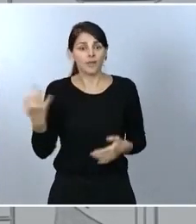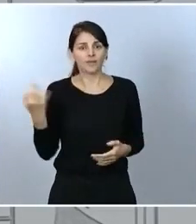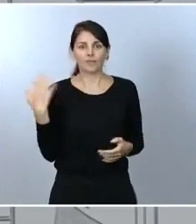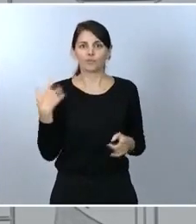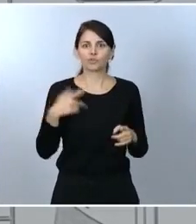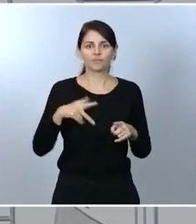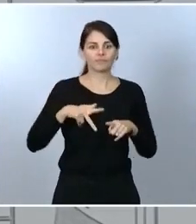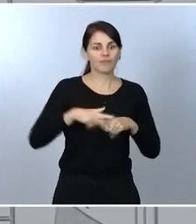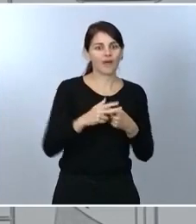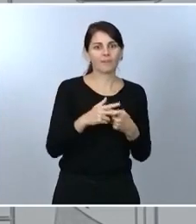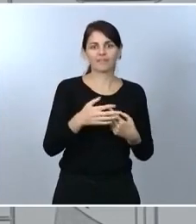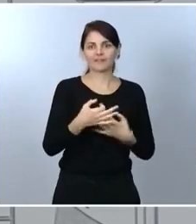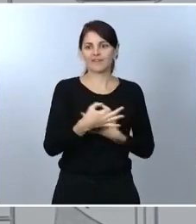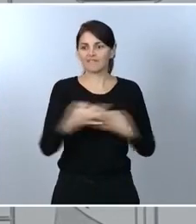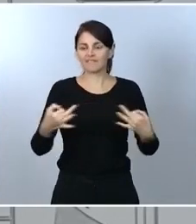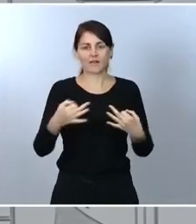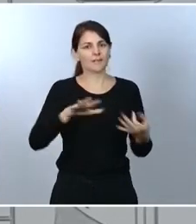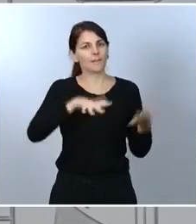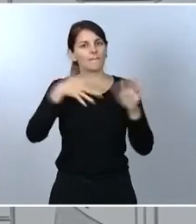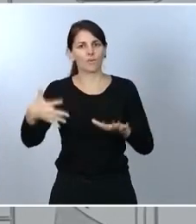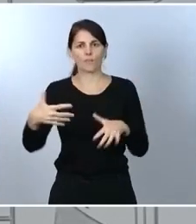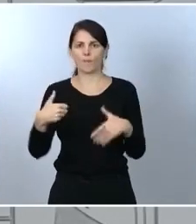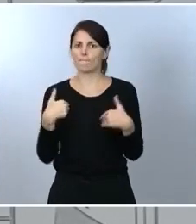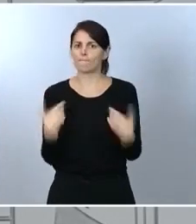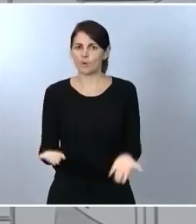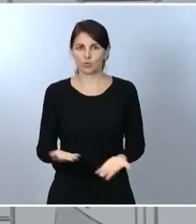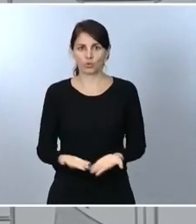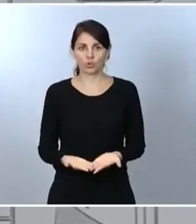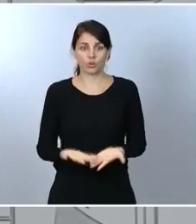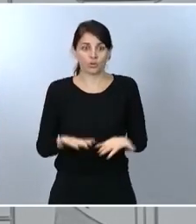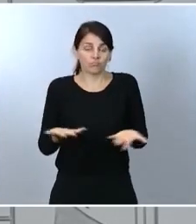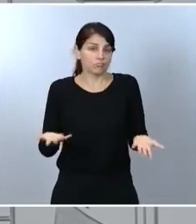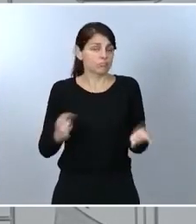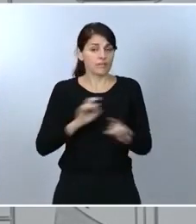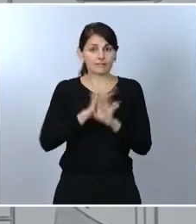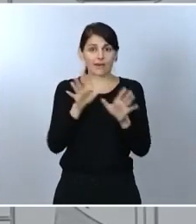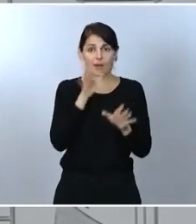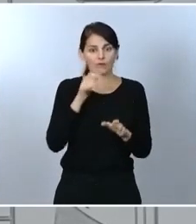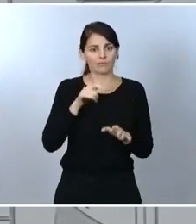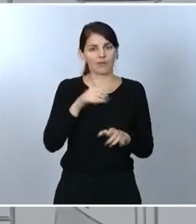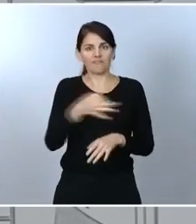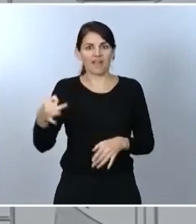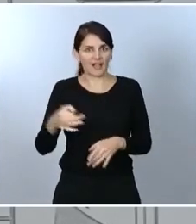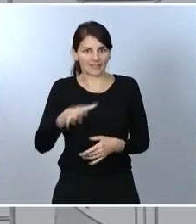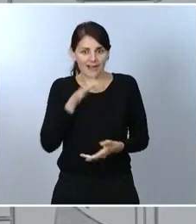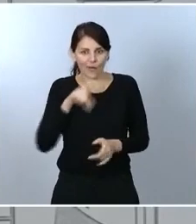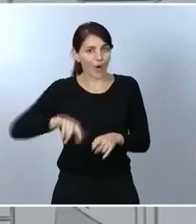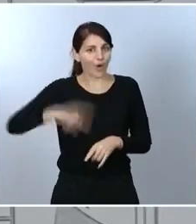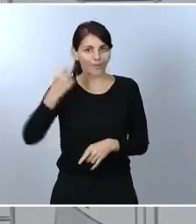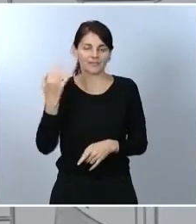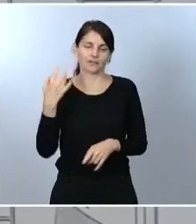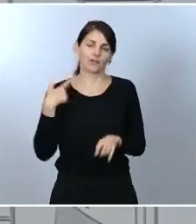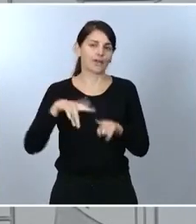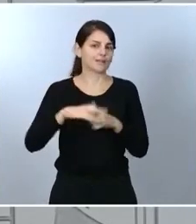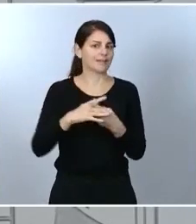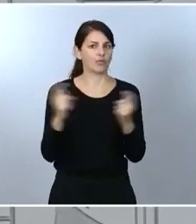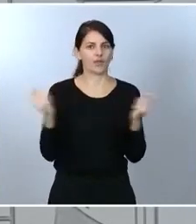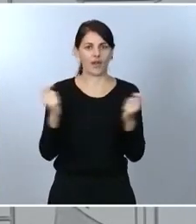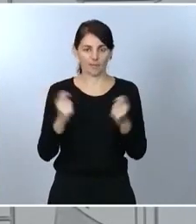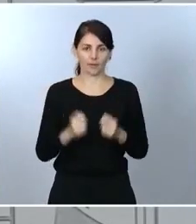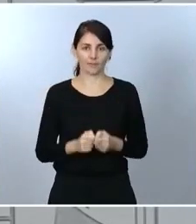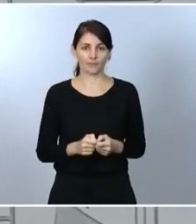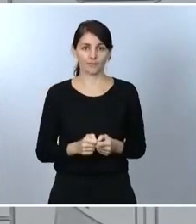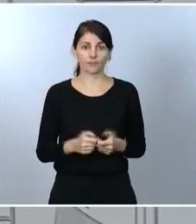en este caso, una herramienta eficaz contra el COVID como es el estado de alarma y lo que queremos es que, tanto los ciudadanos